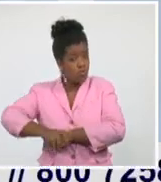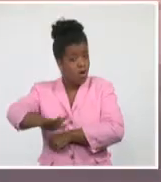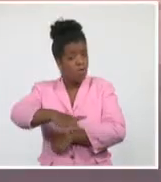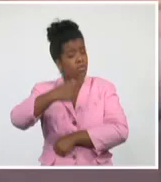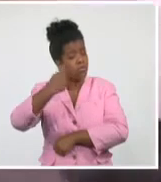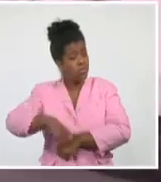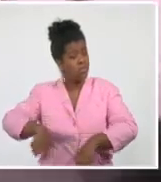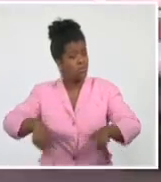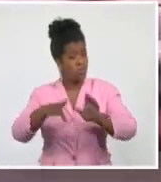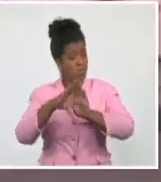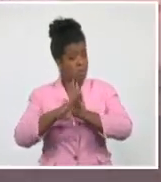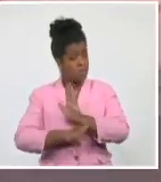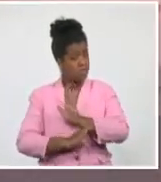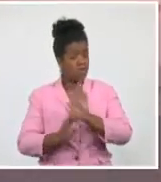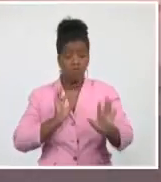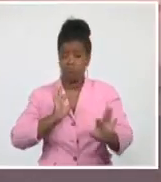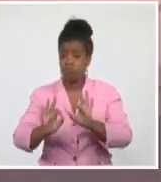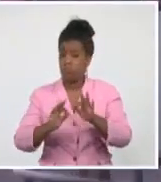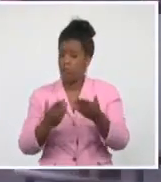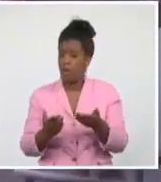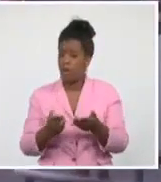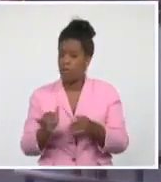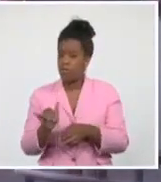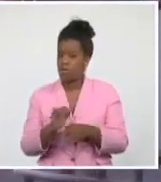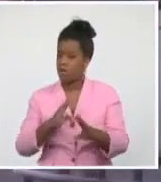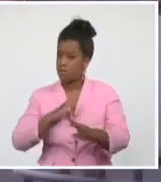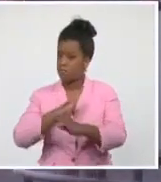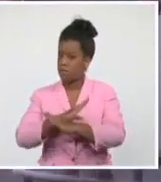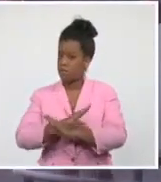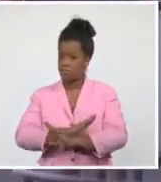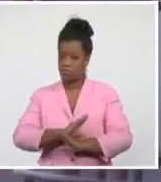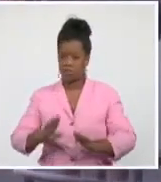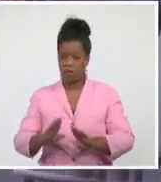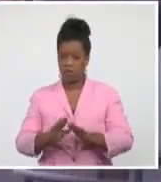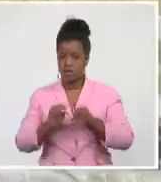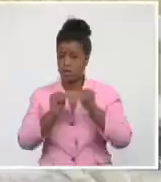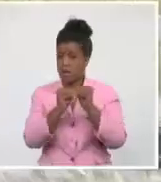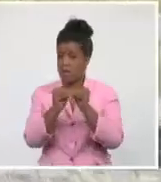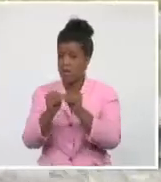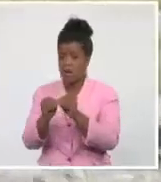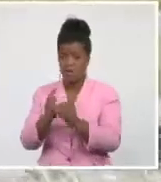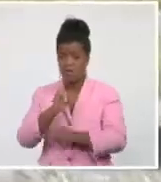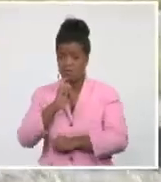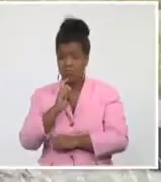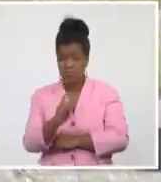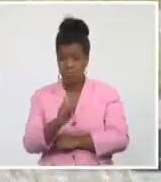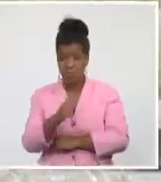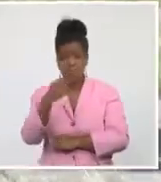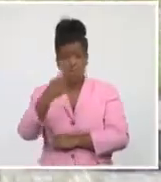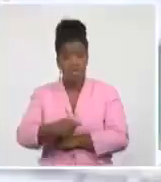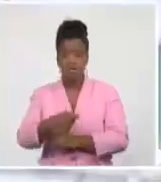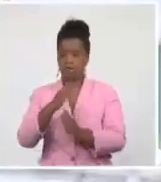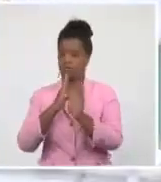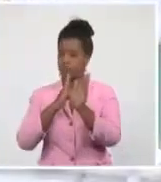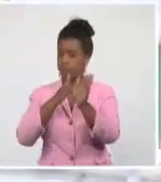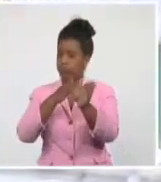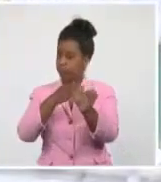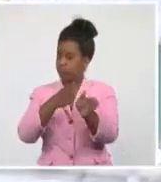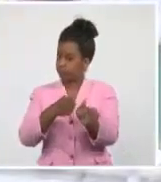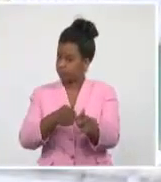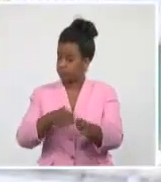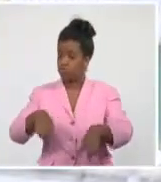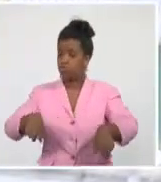protección para frenar la propagación de la COVID-19. Recordó que solo la disciplina y el apego a los protocolos de bioseguridad pueden